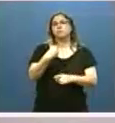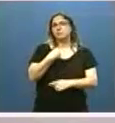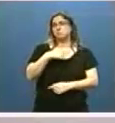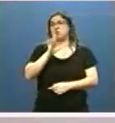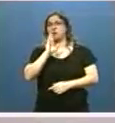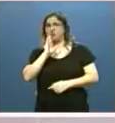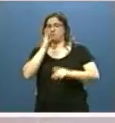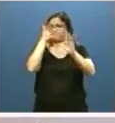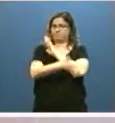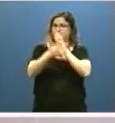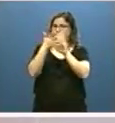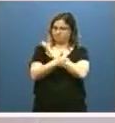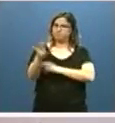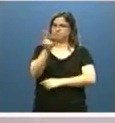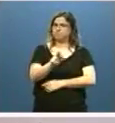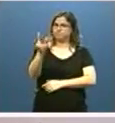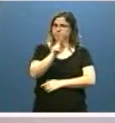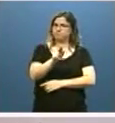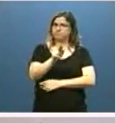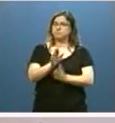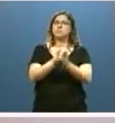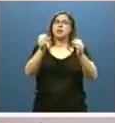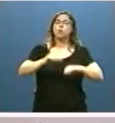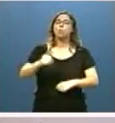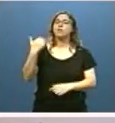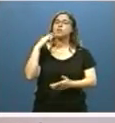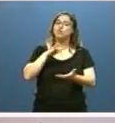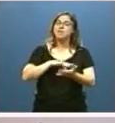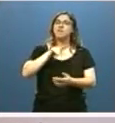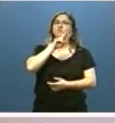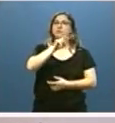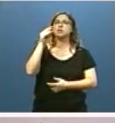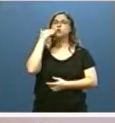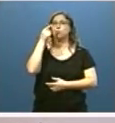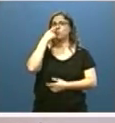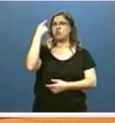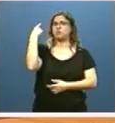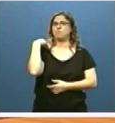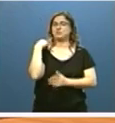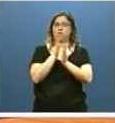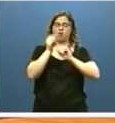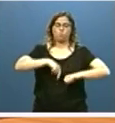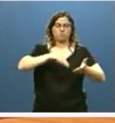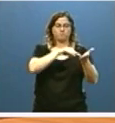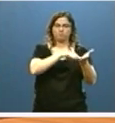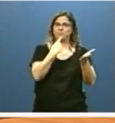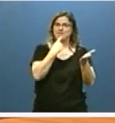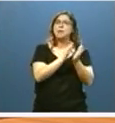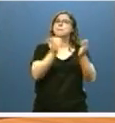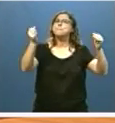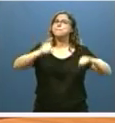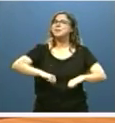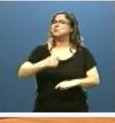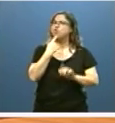referido reiteradamente en esta intervención de 22 de julio de 2015. Este último pacto recoge